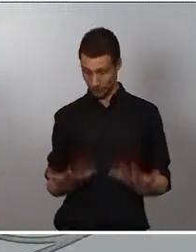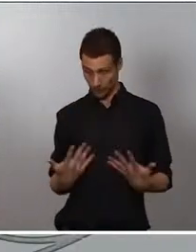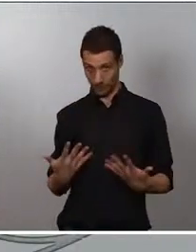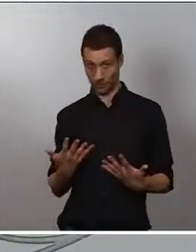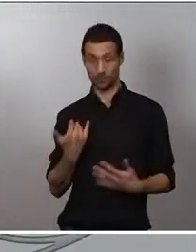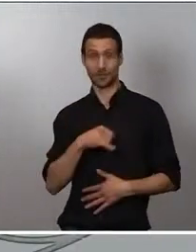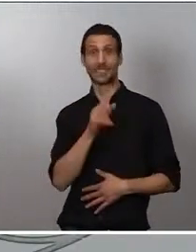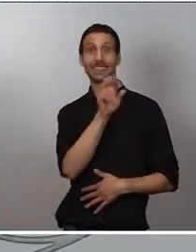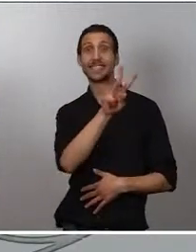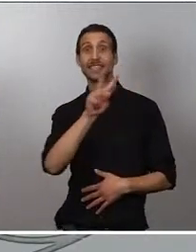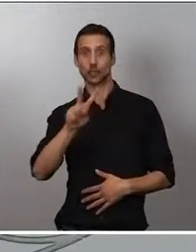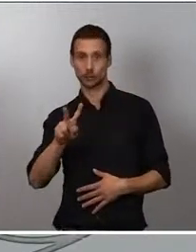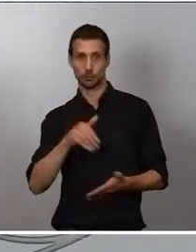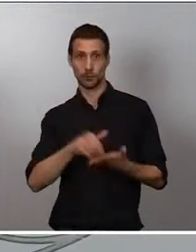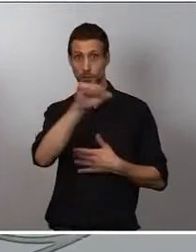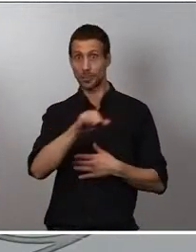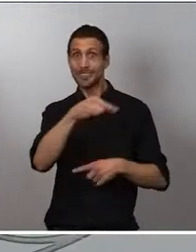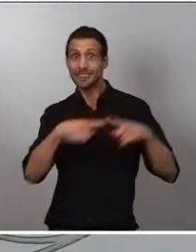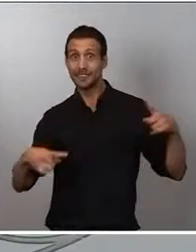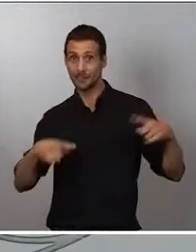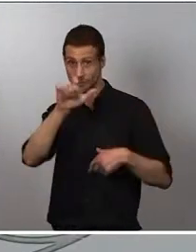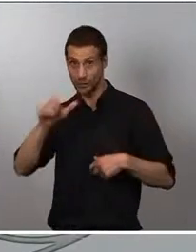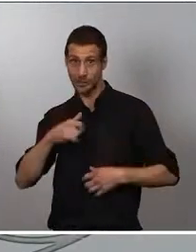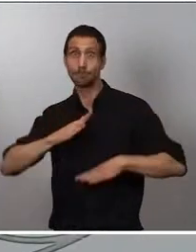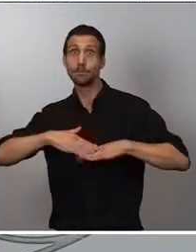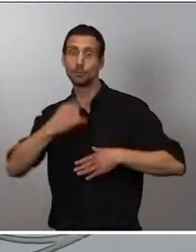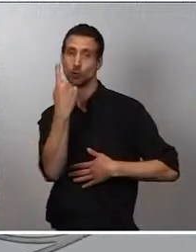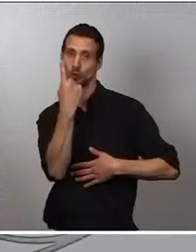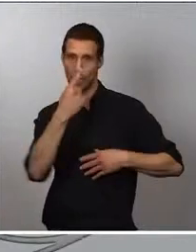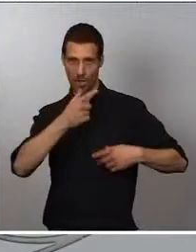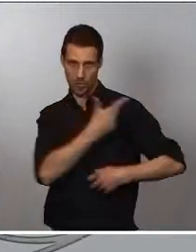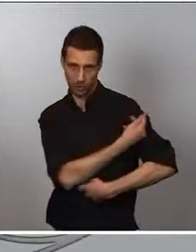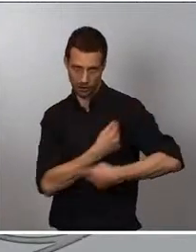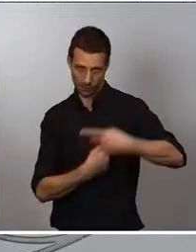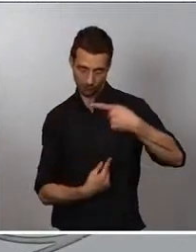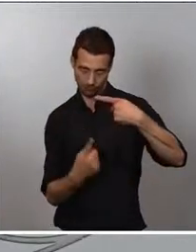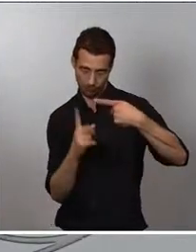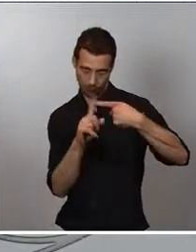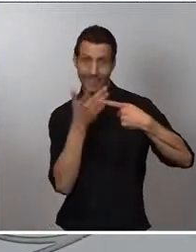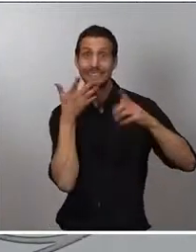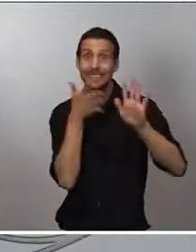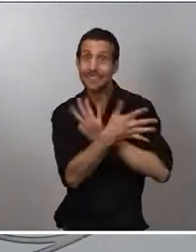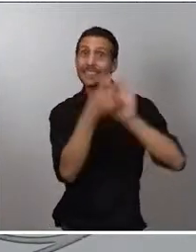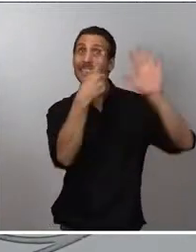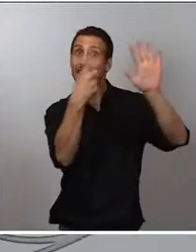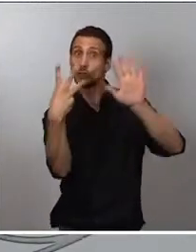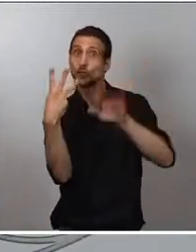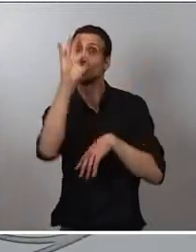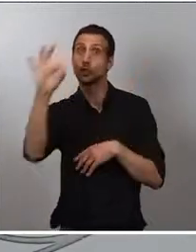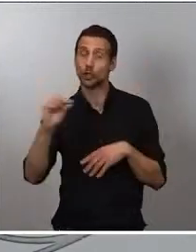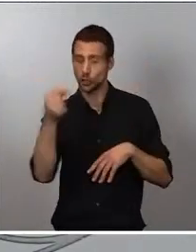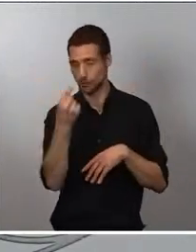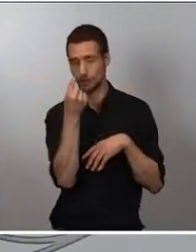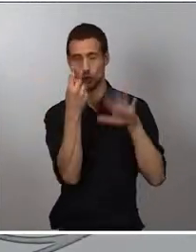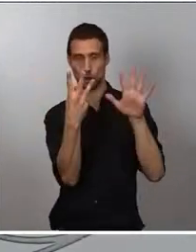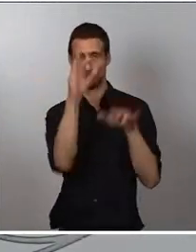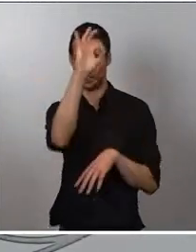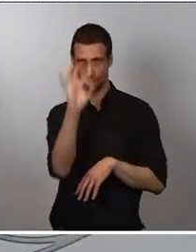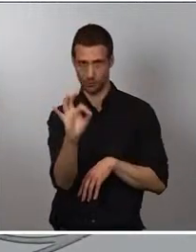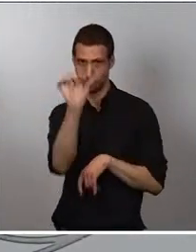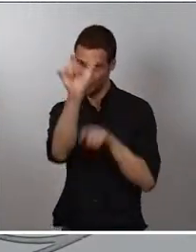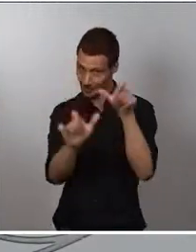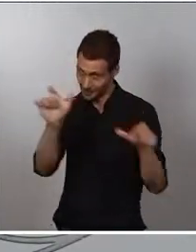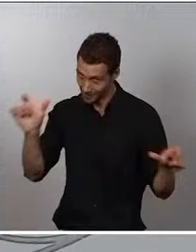personas tienen al menos una dosis. Estamos hablando del 68,8% de la población y que casi 28